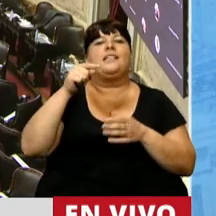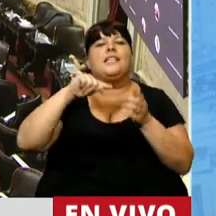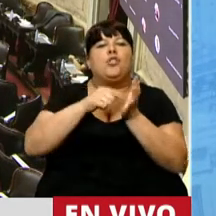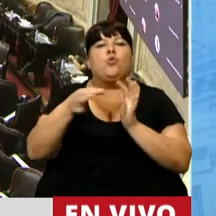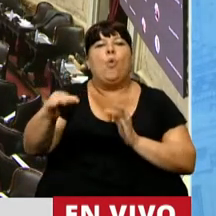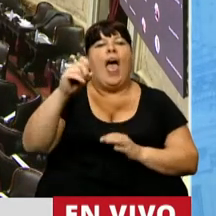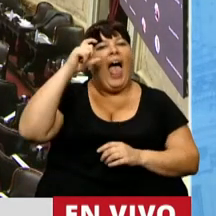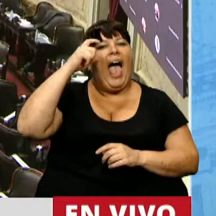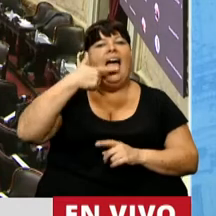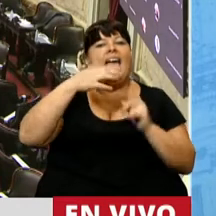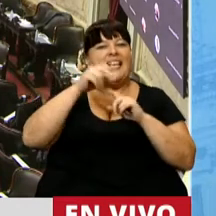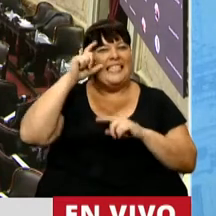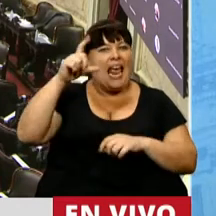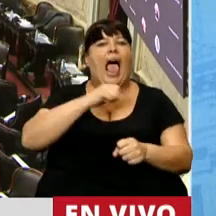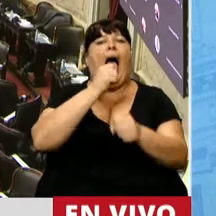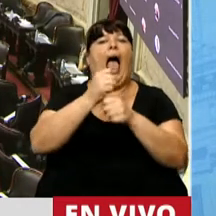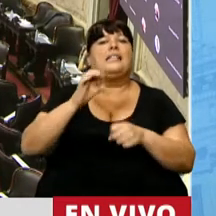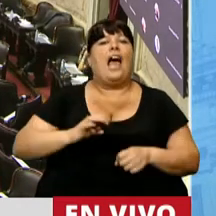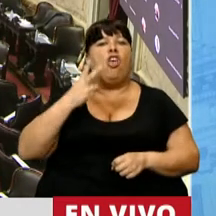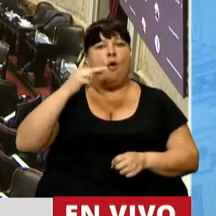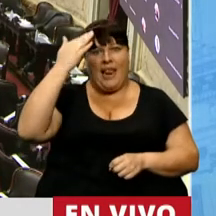hasta el año 2015.